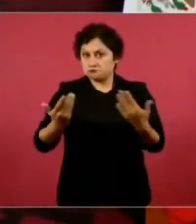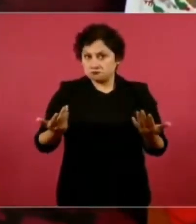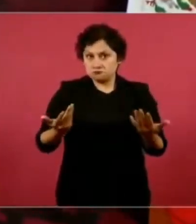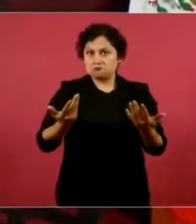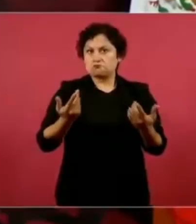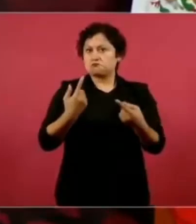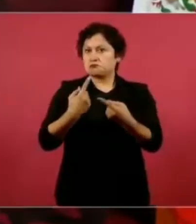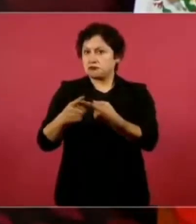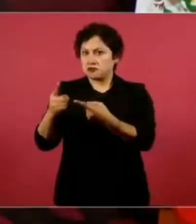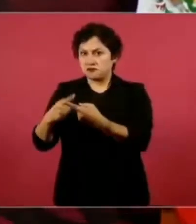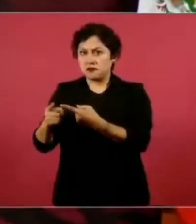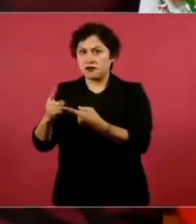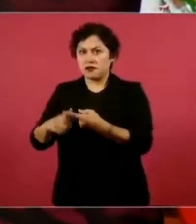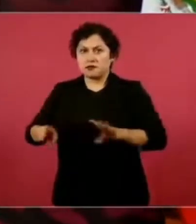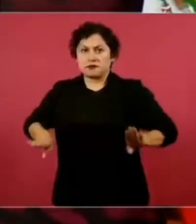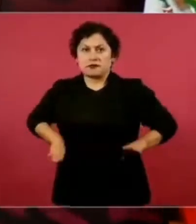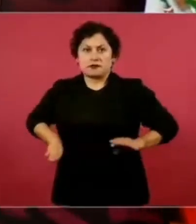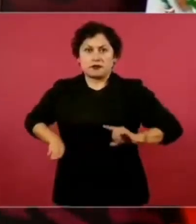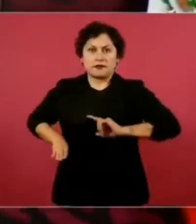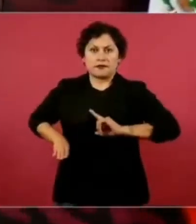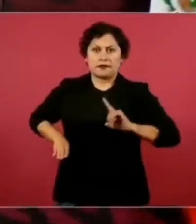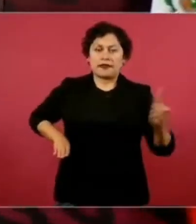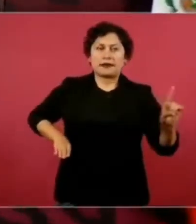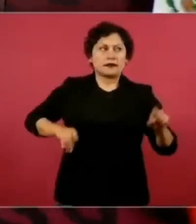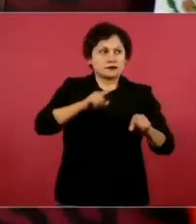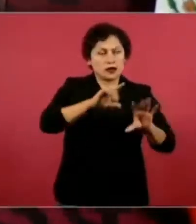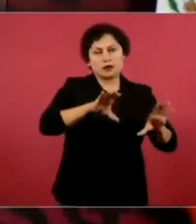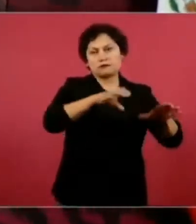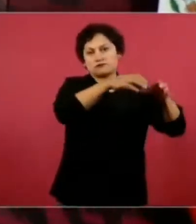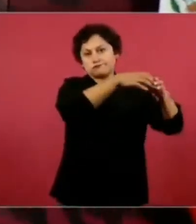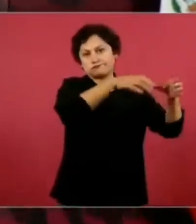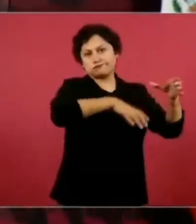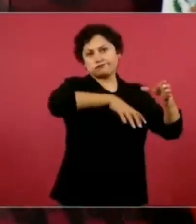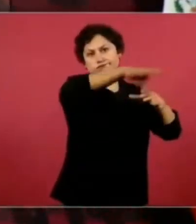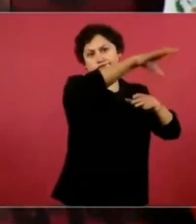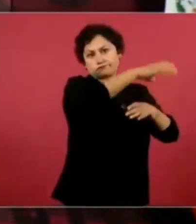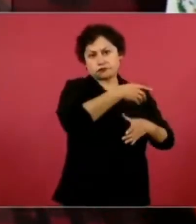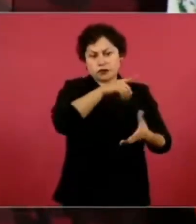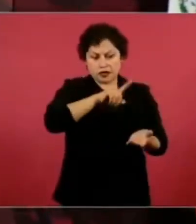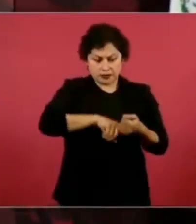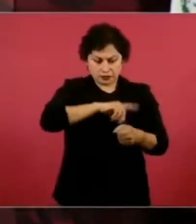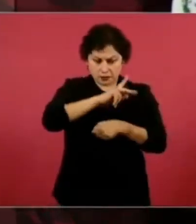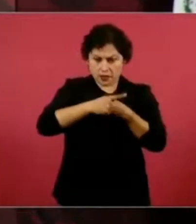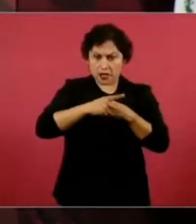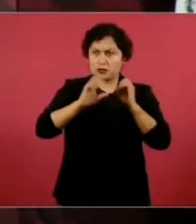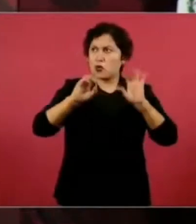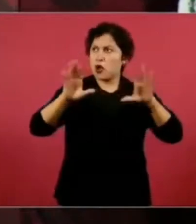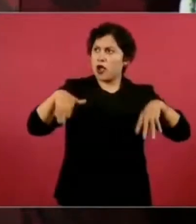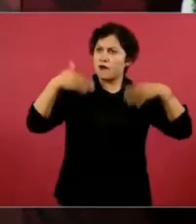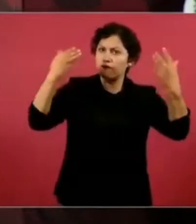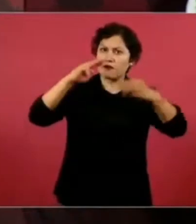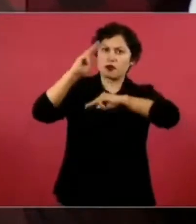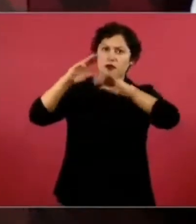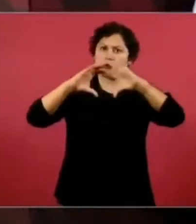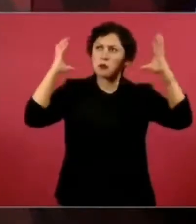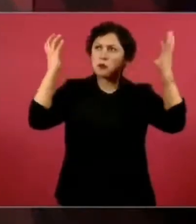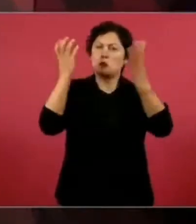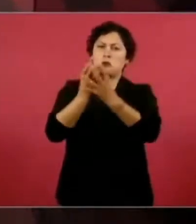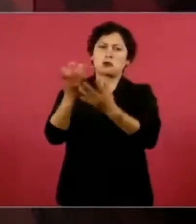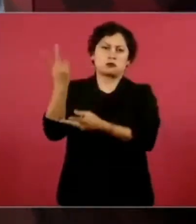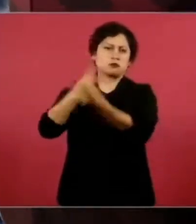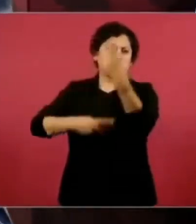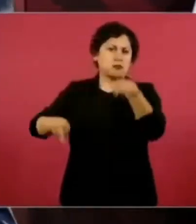bloques de derecha que hay en el mundo, y este es un país